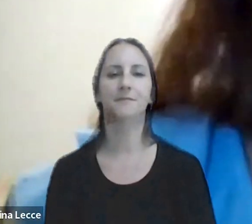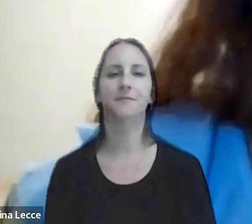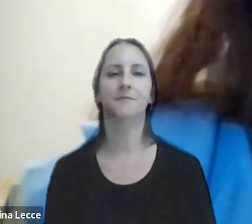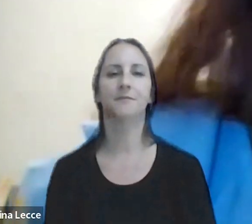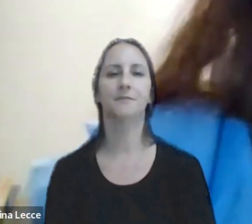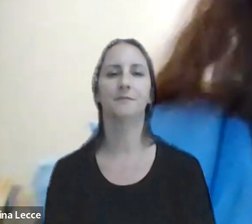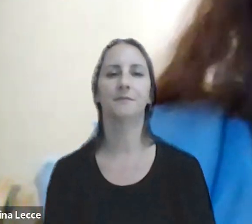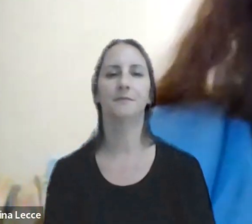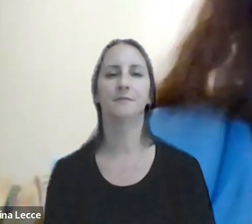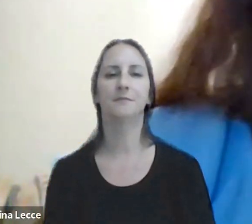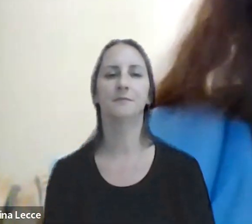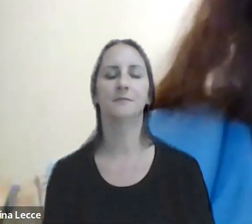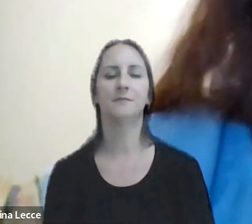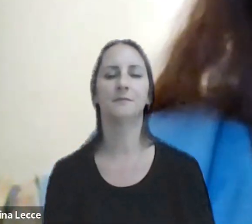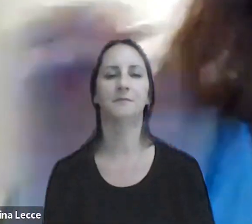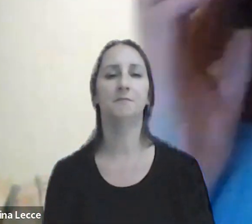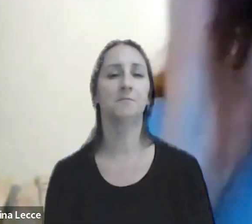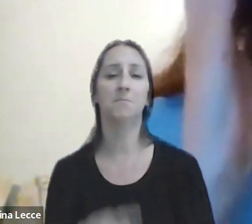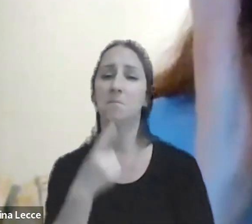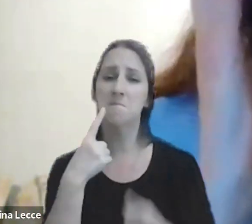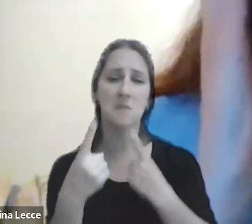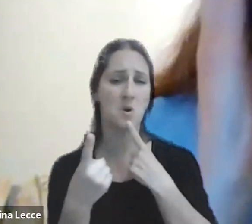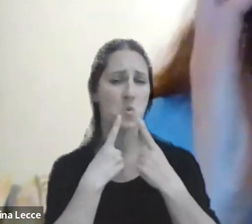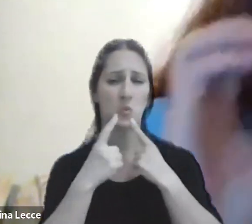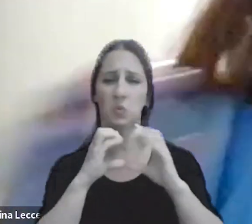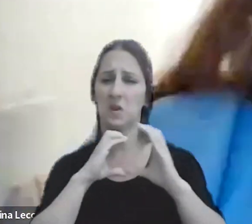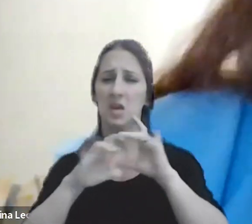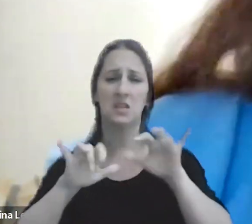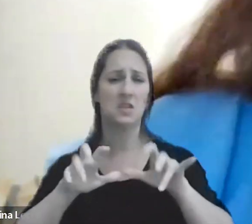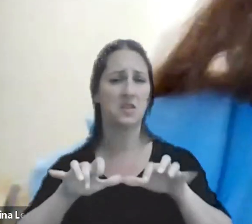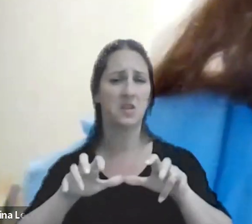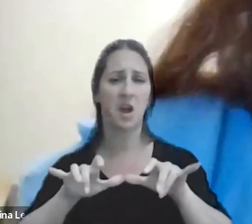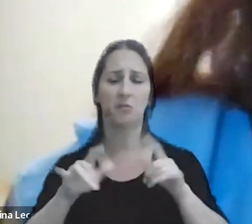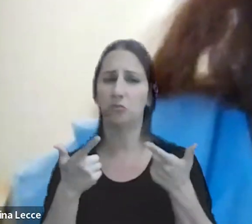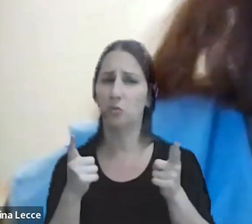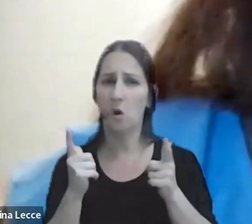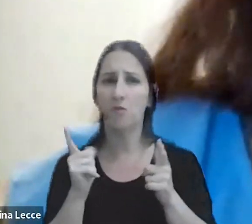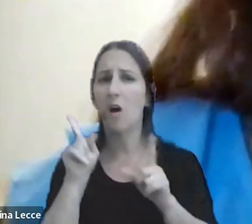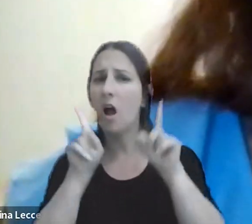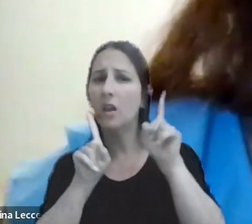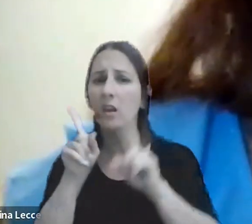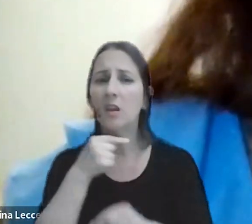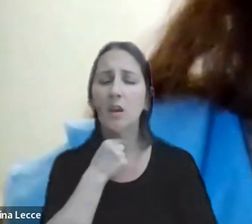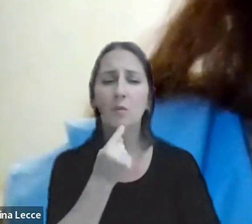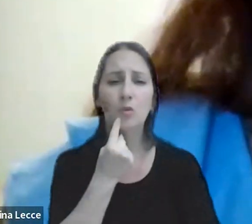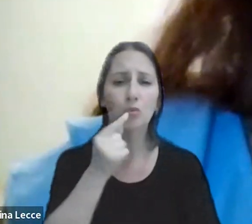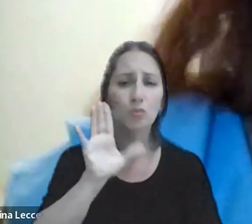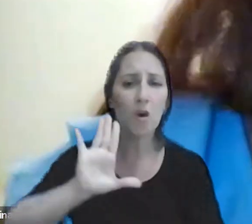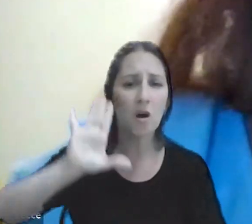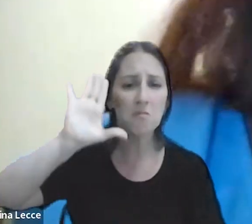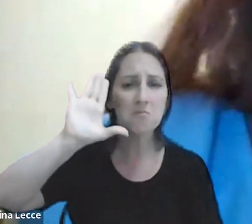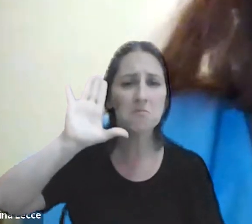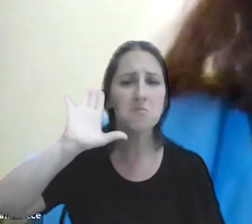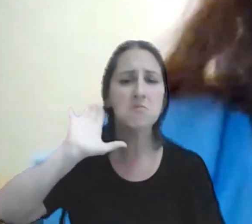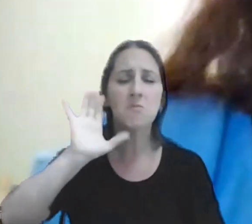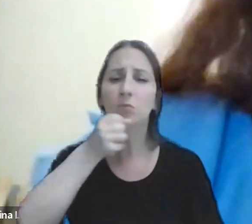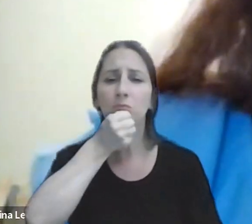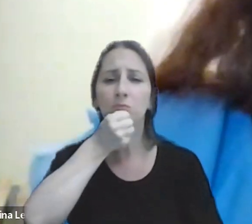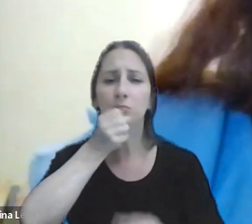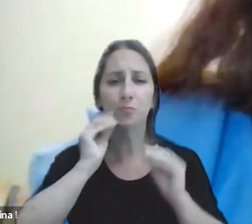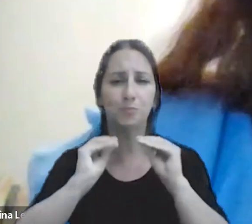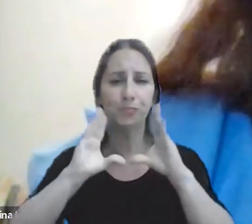después preguntas por el momento acá en el chat no veo no sé si es que alguien quiere hacer alguna consulta desmuteándose